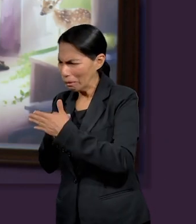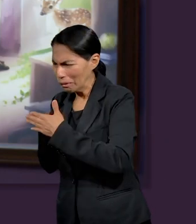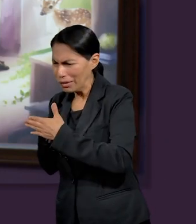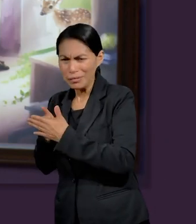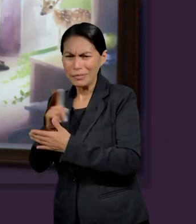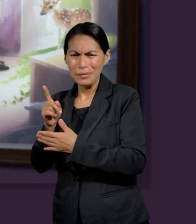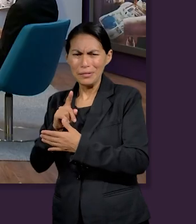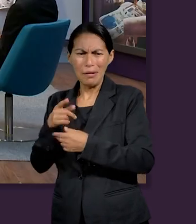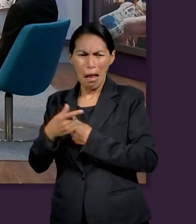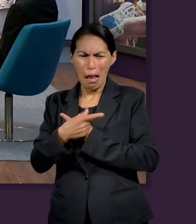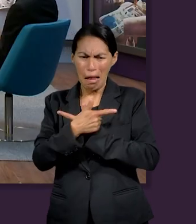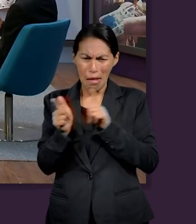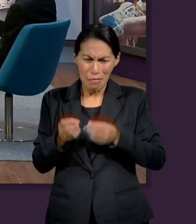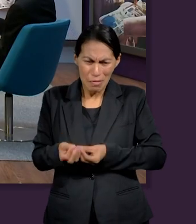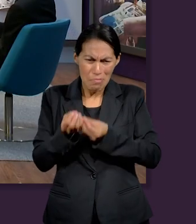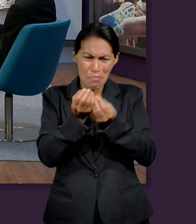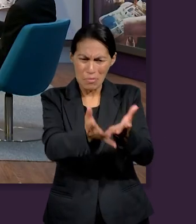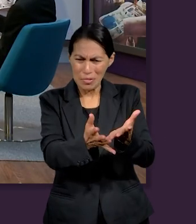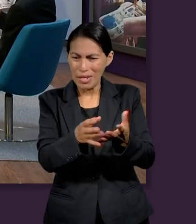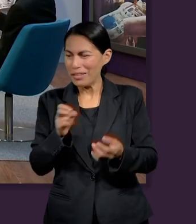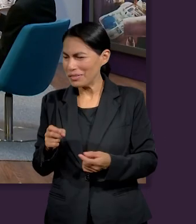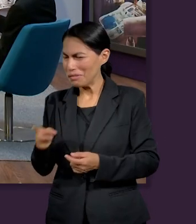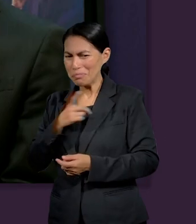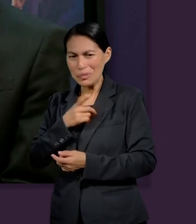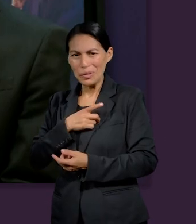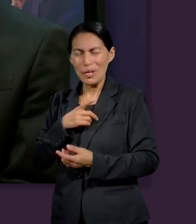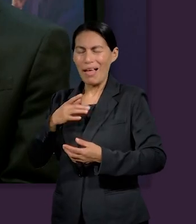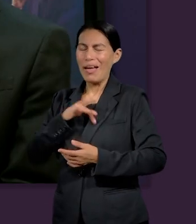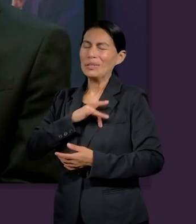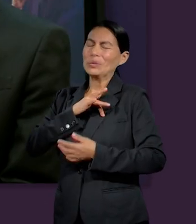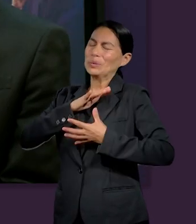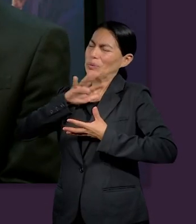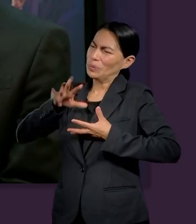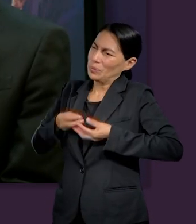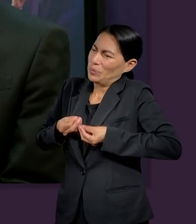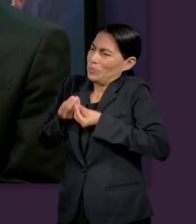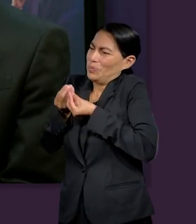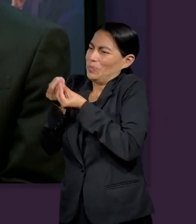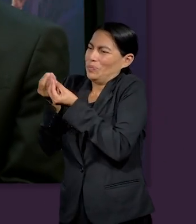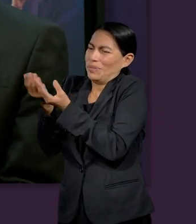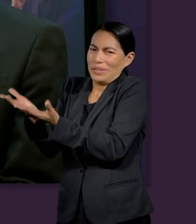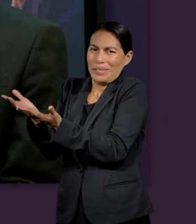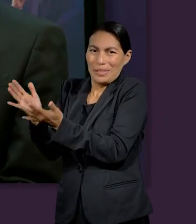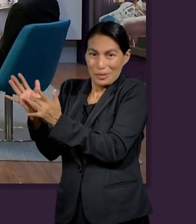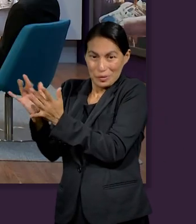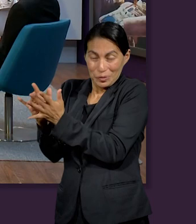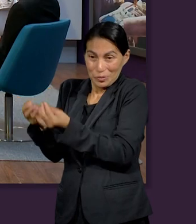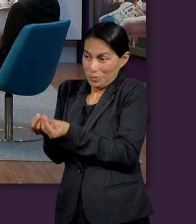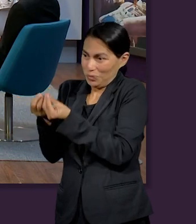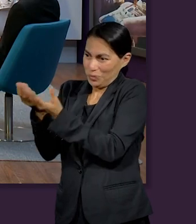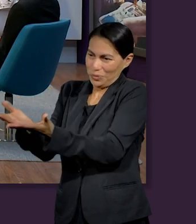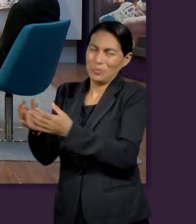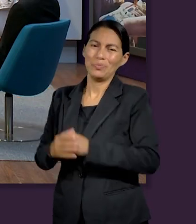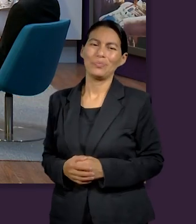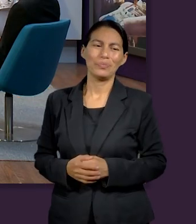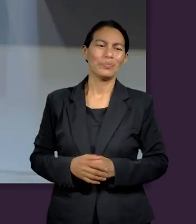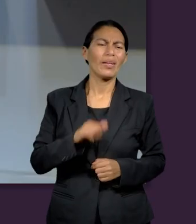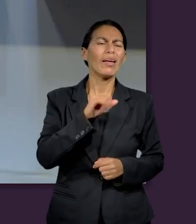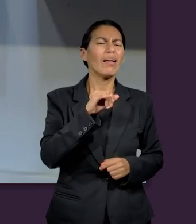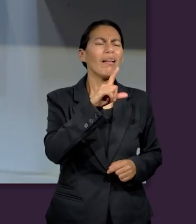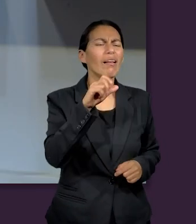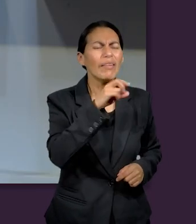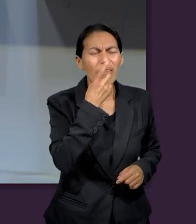pues ya no estaba al ver a Jesús y ver que era su salvador él se entregó por completo Ailín